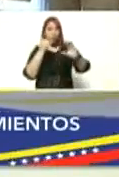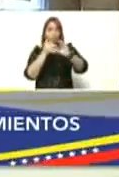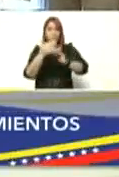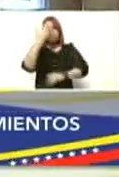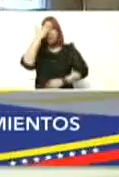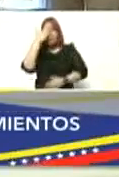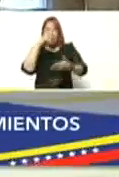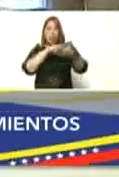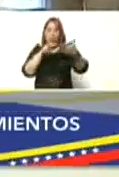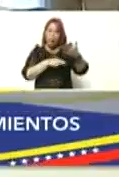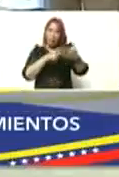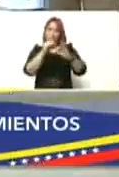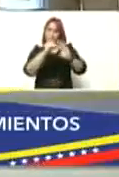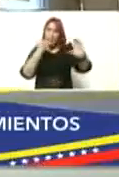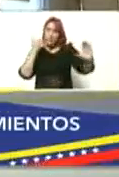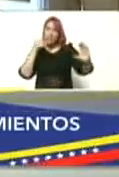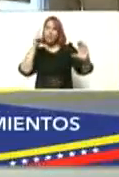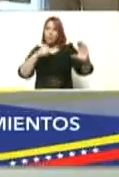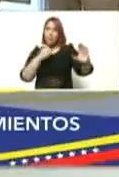mensajes y contestarlos